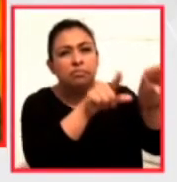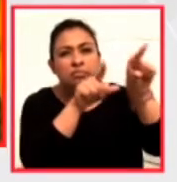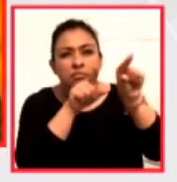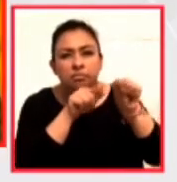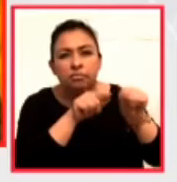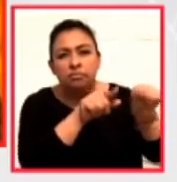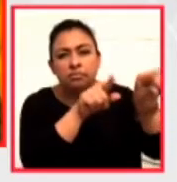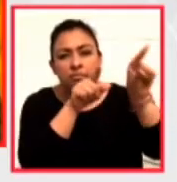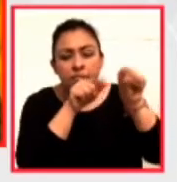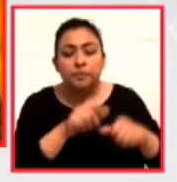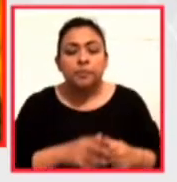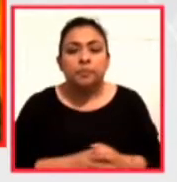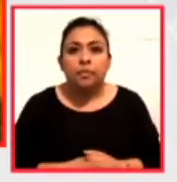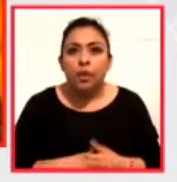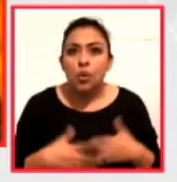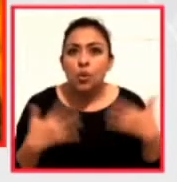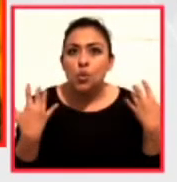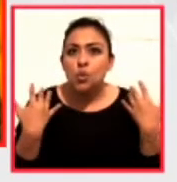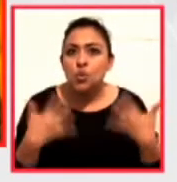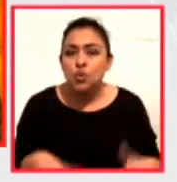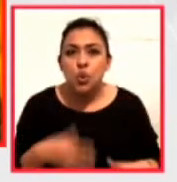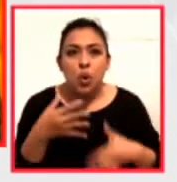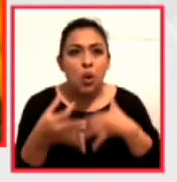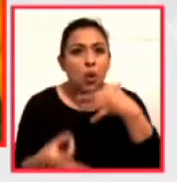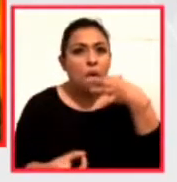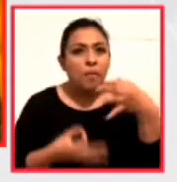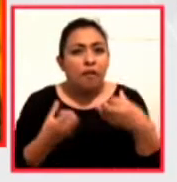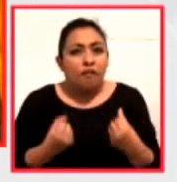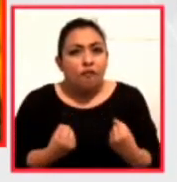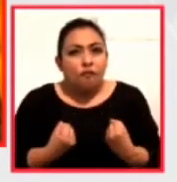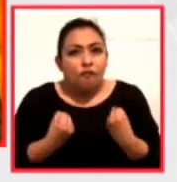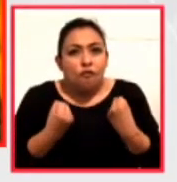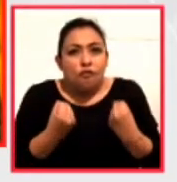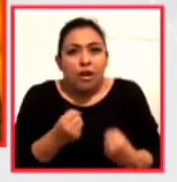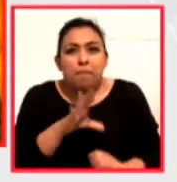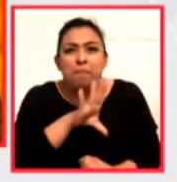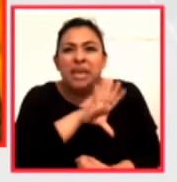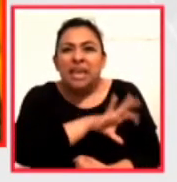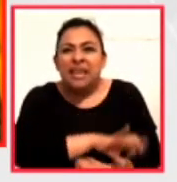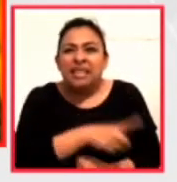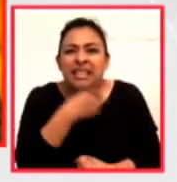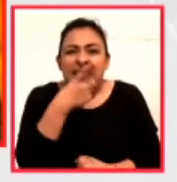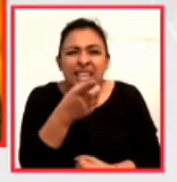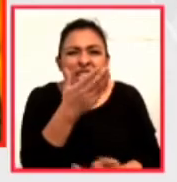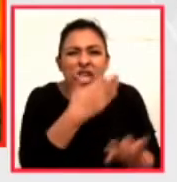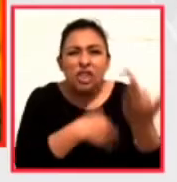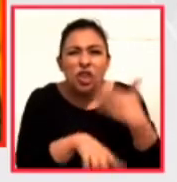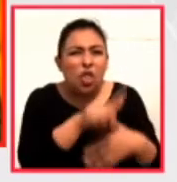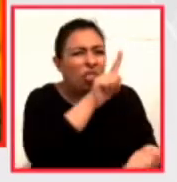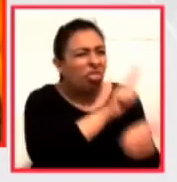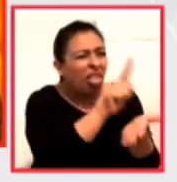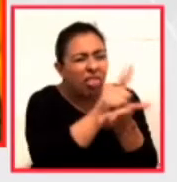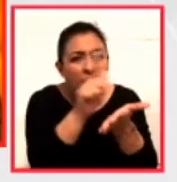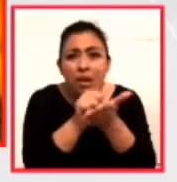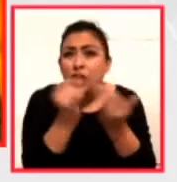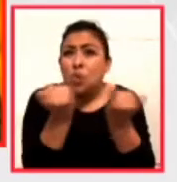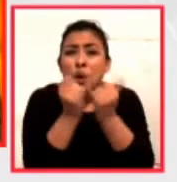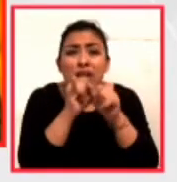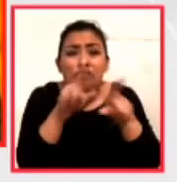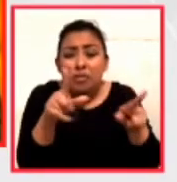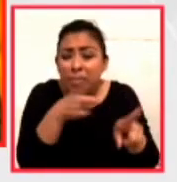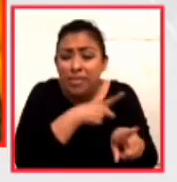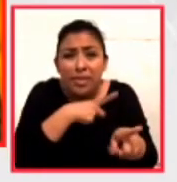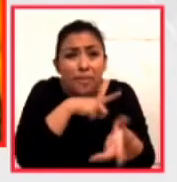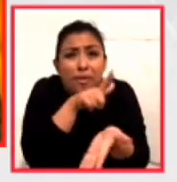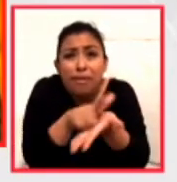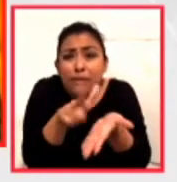Qué poderoso mensaje, me encanta cuando dice que hay desinfectar todo, hay desinfectar la información que estamos consumiendo